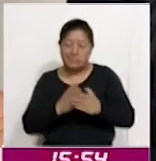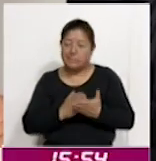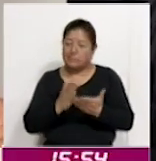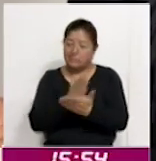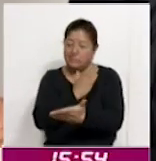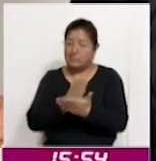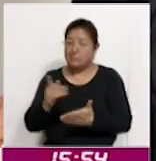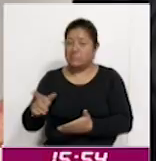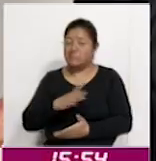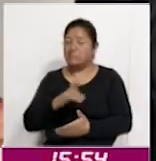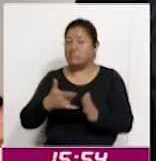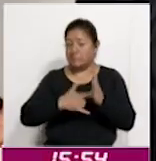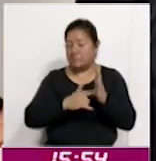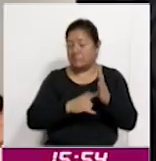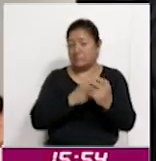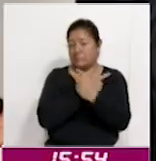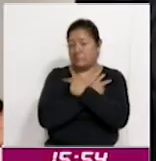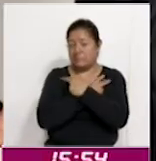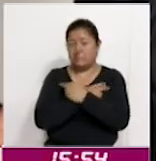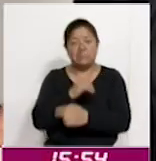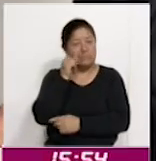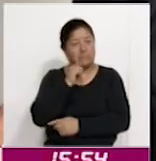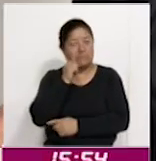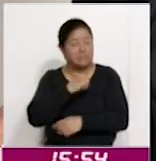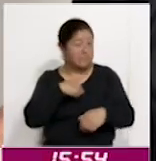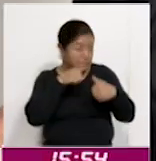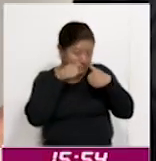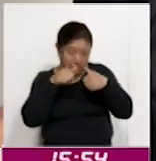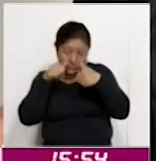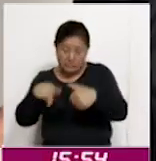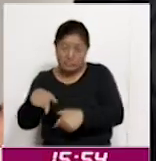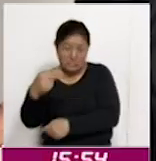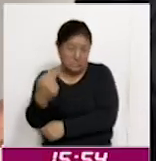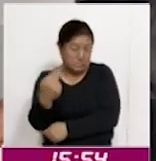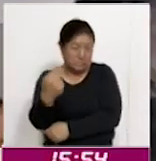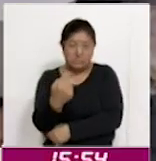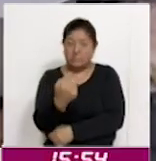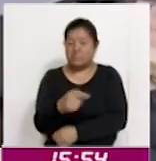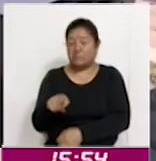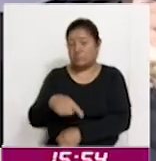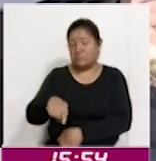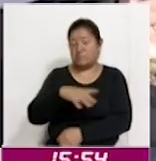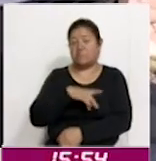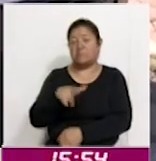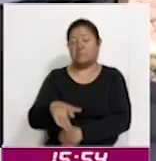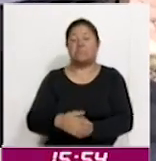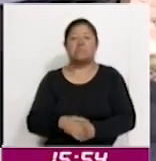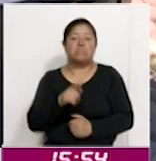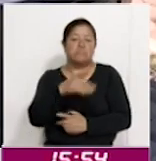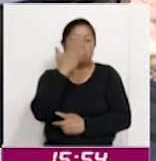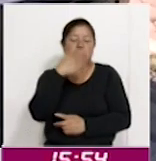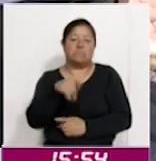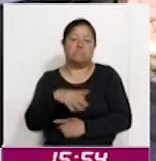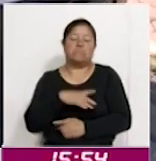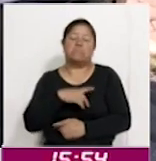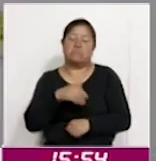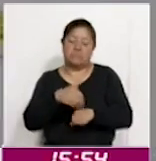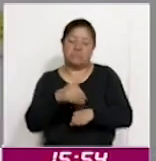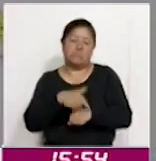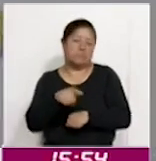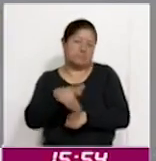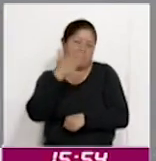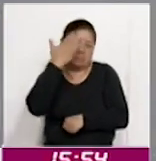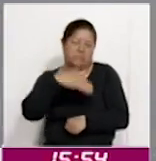vacacional, pero vamos a estar siempre pendientes de alguna urgencia que se llegue a necesitar en las instalaciones que ya conocen y en los números oficiales.